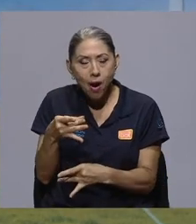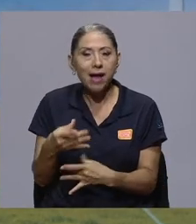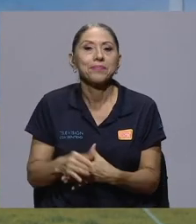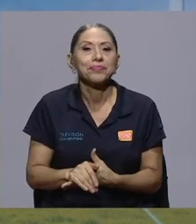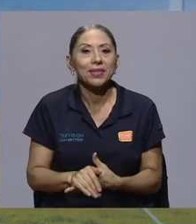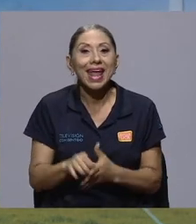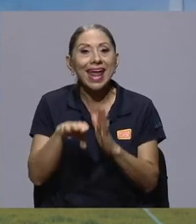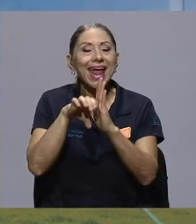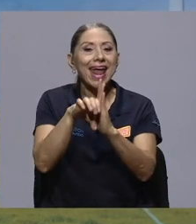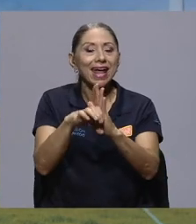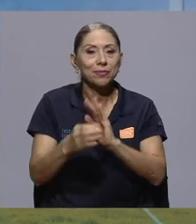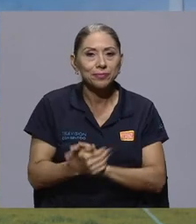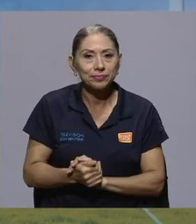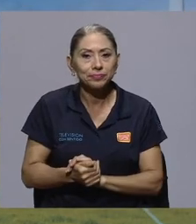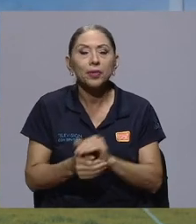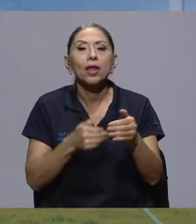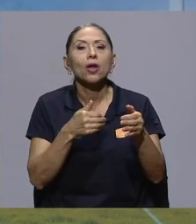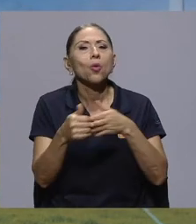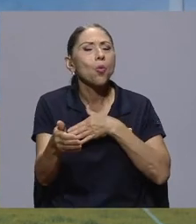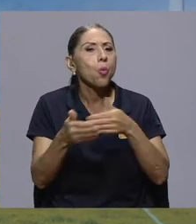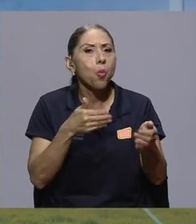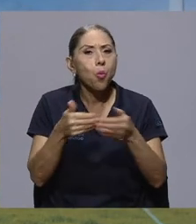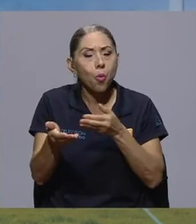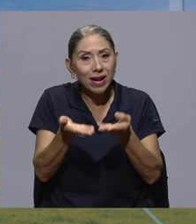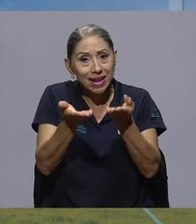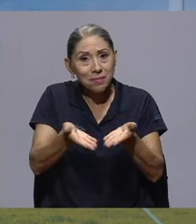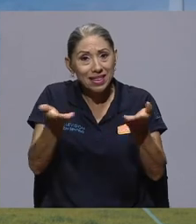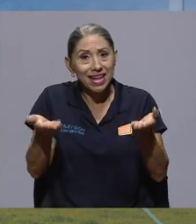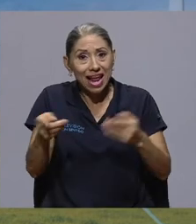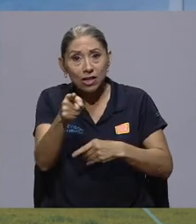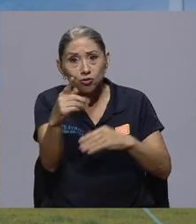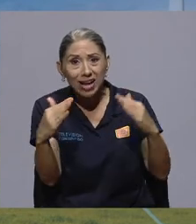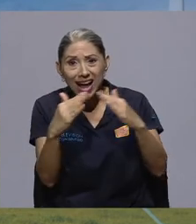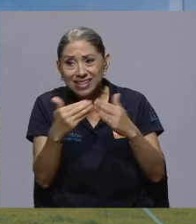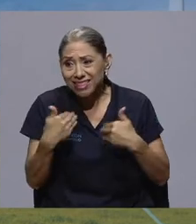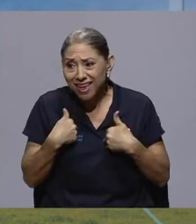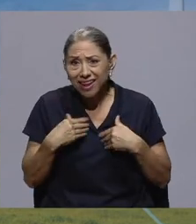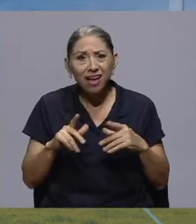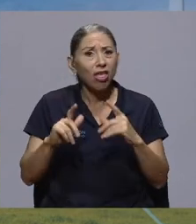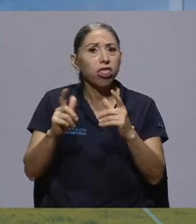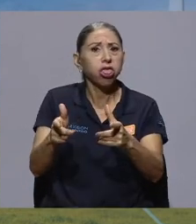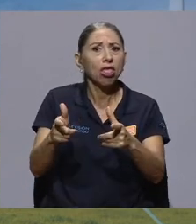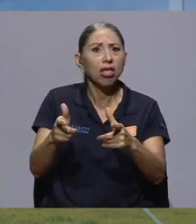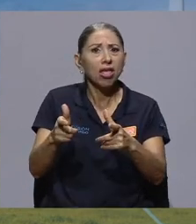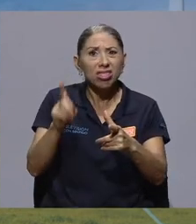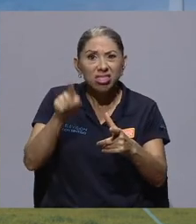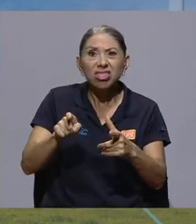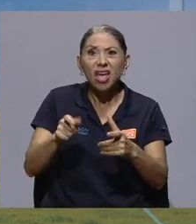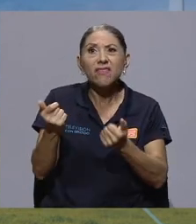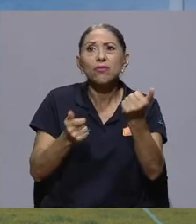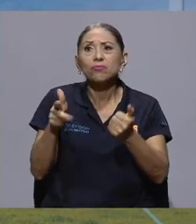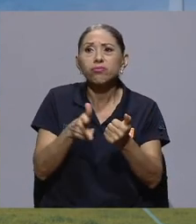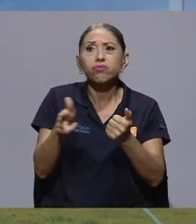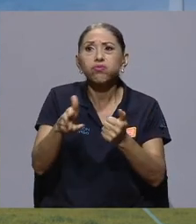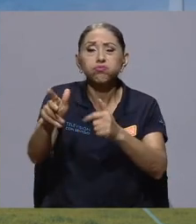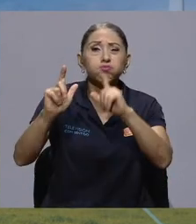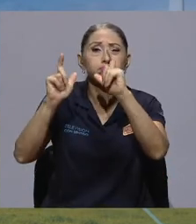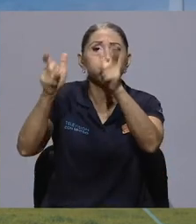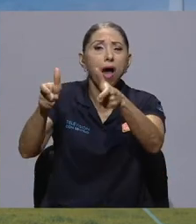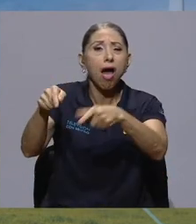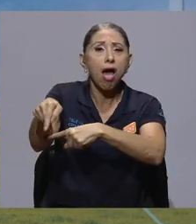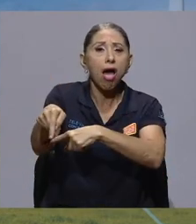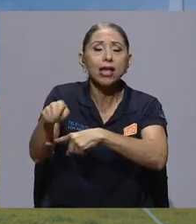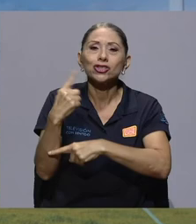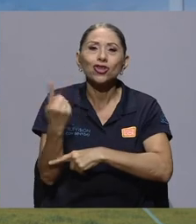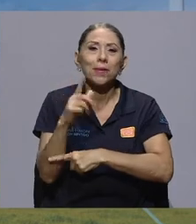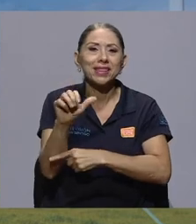práctico sería cualquier material que descartese en casa no tiene que ir a un relleno sanitario, solo un 10% de lo que